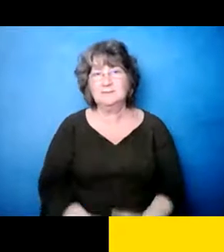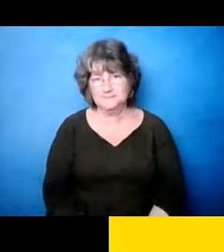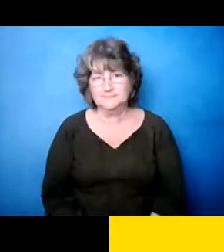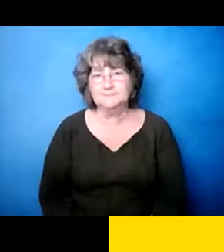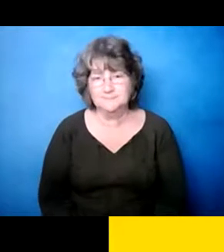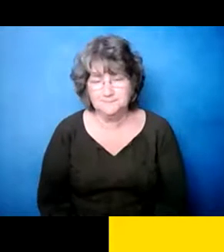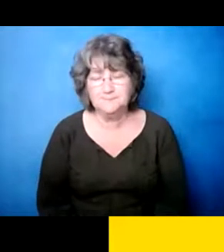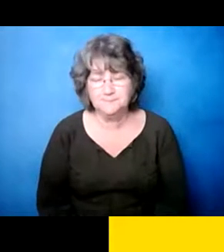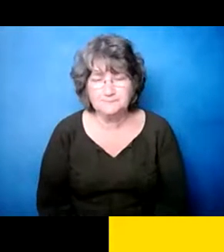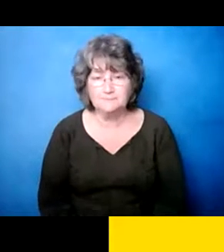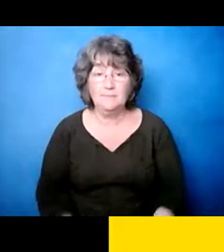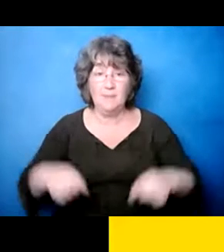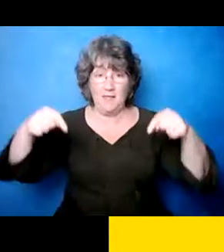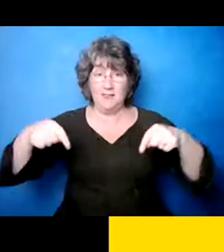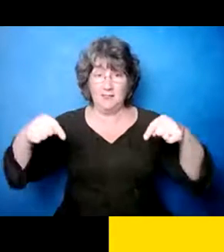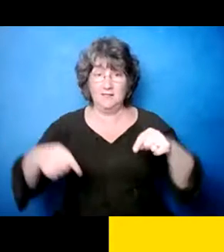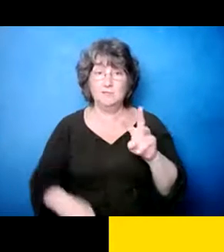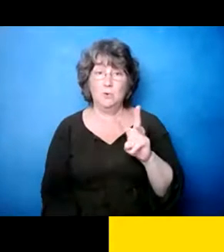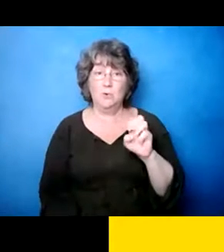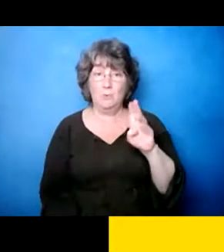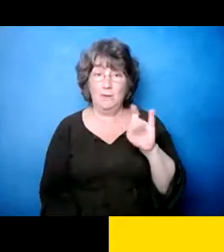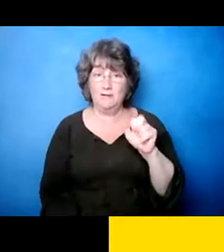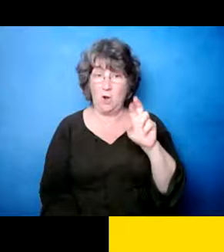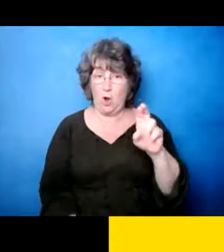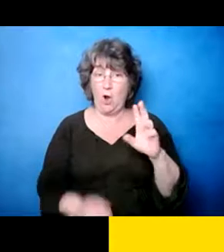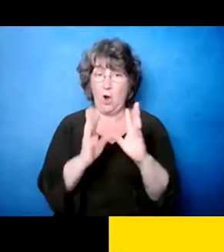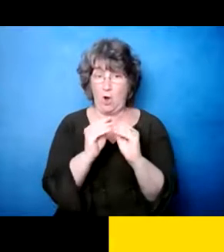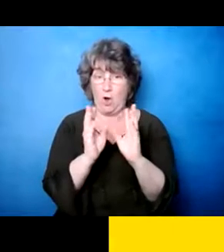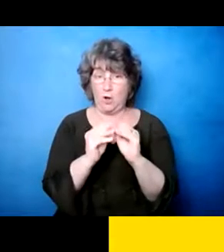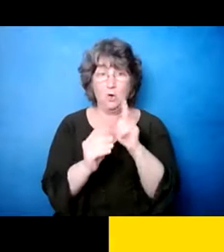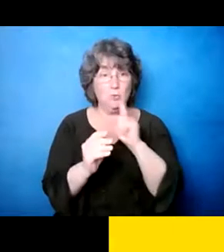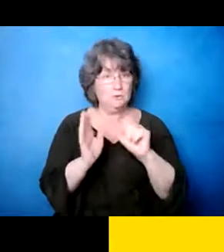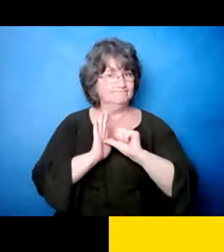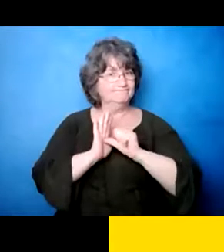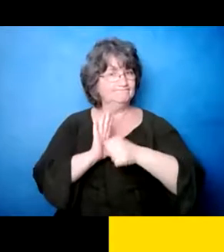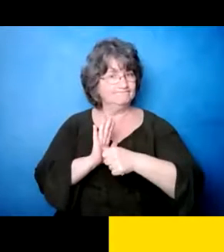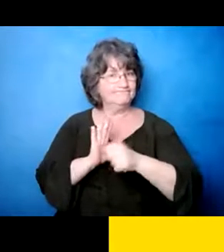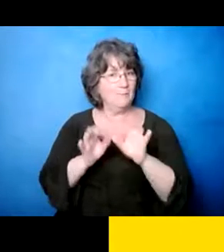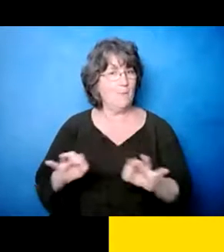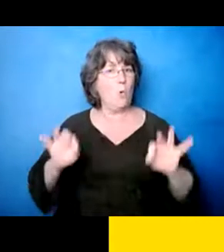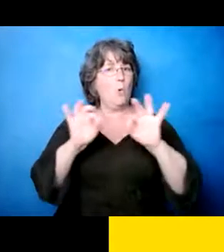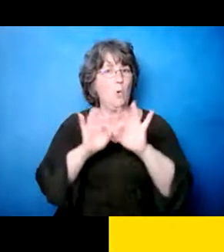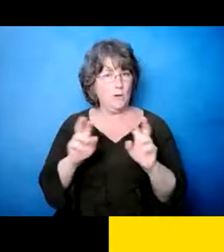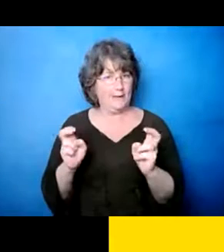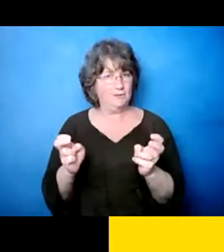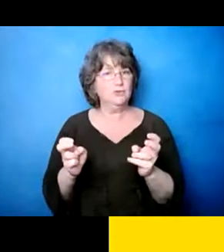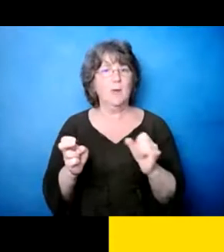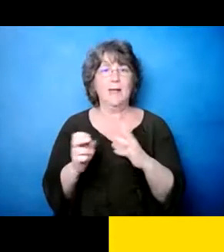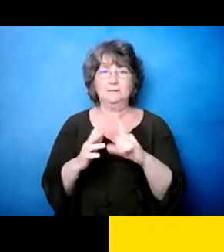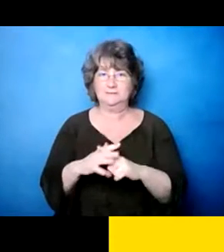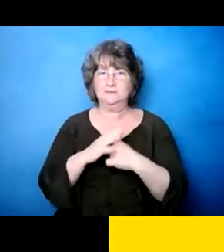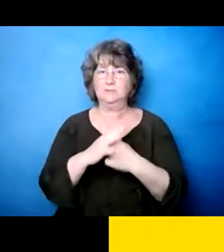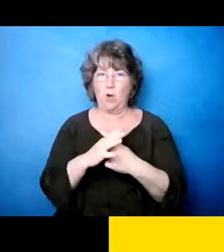afectados en esta pandemia. Así que eso nos trae, nos provee una, una, una, una habilidad de proveer un enfoque